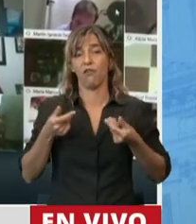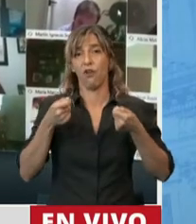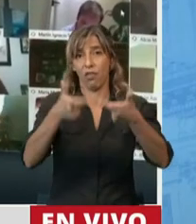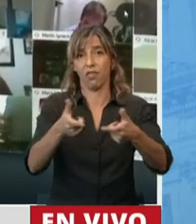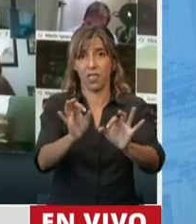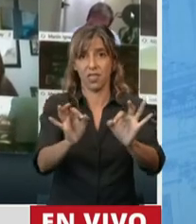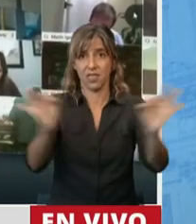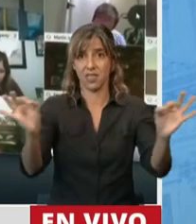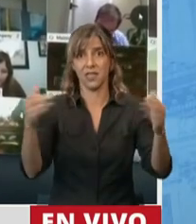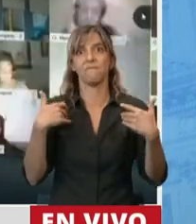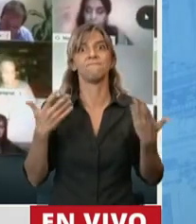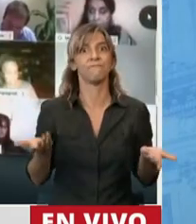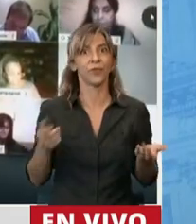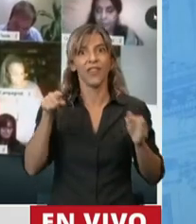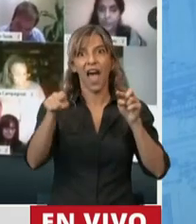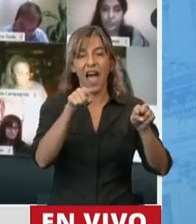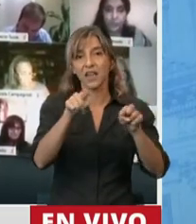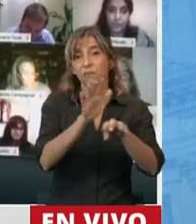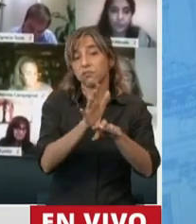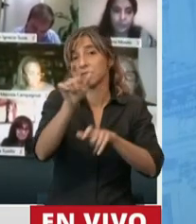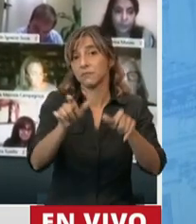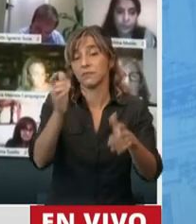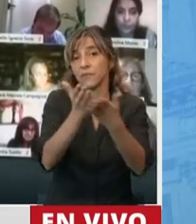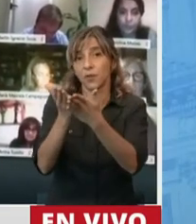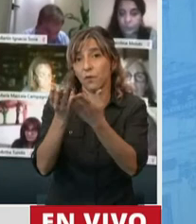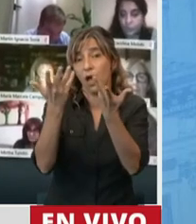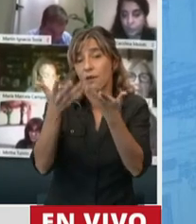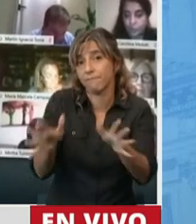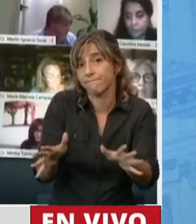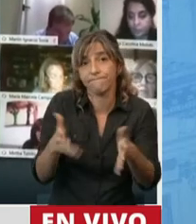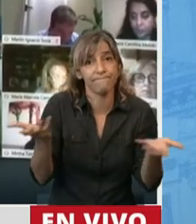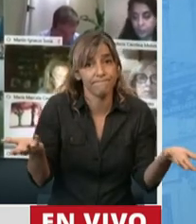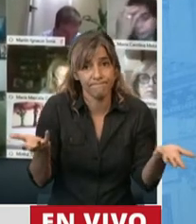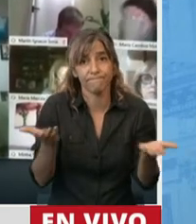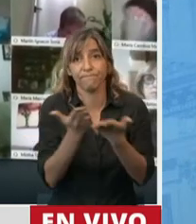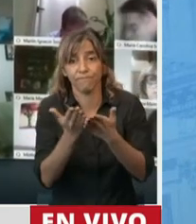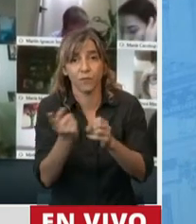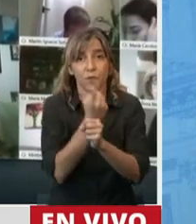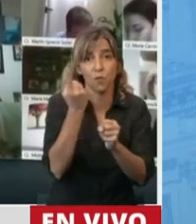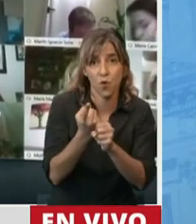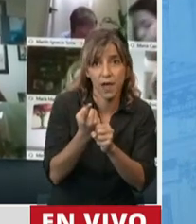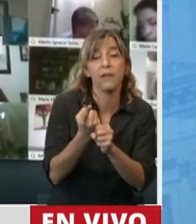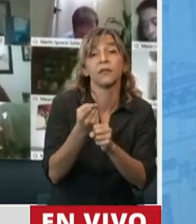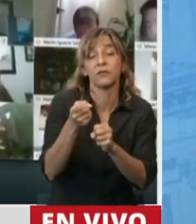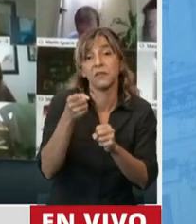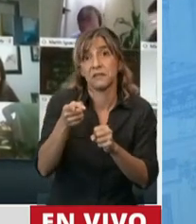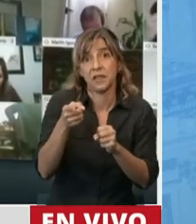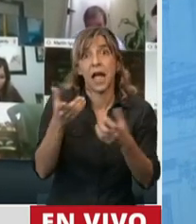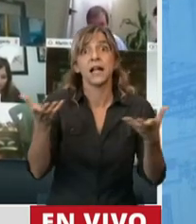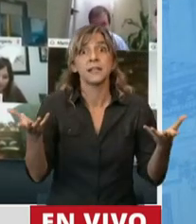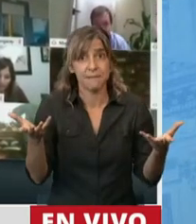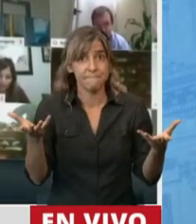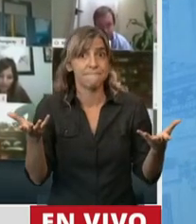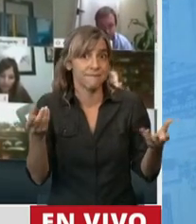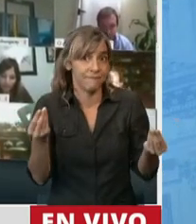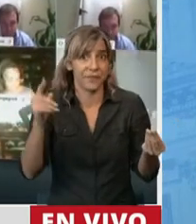hubo mayor abandono de sus estudiantes. ¿Y qué decir del analfabetismo